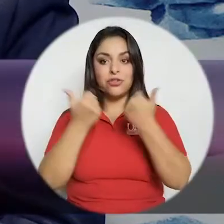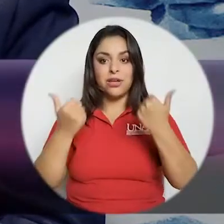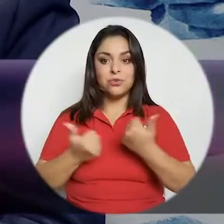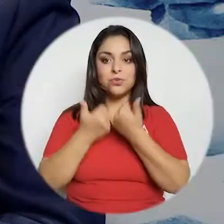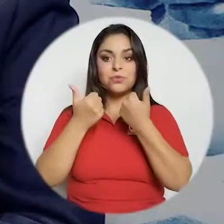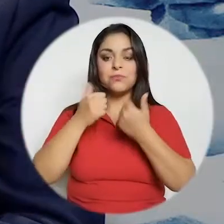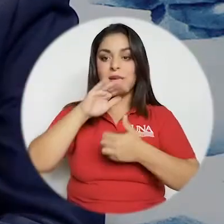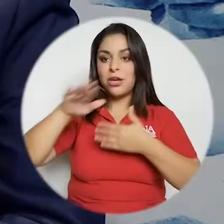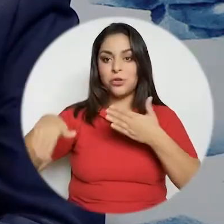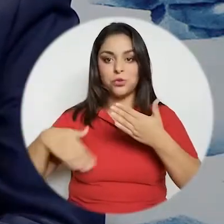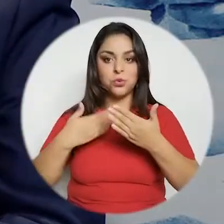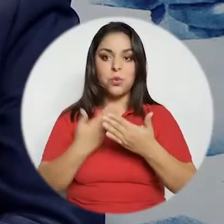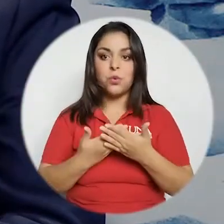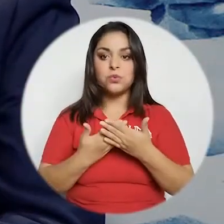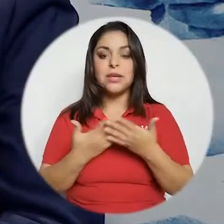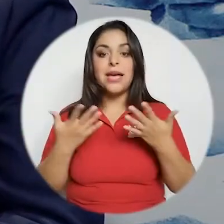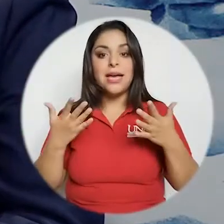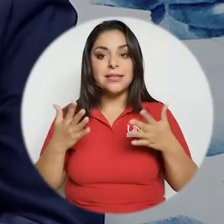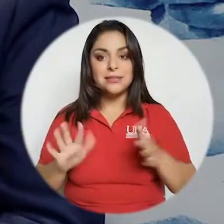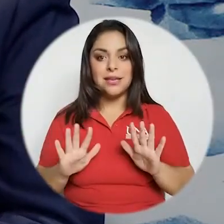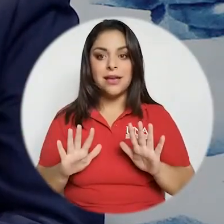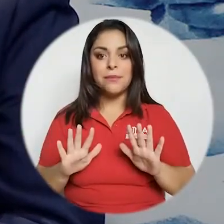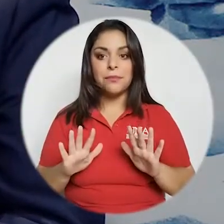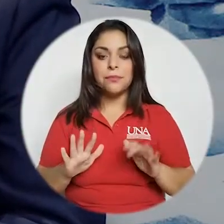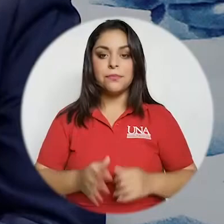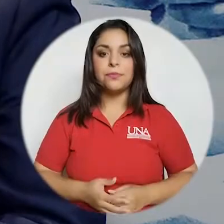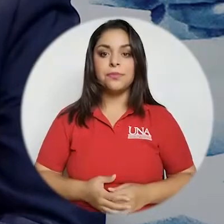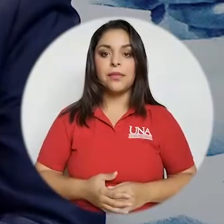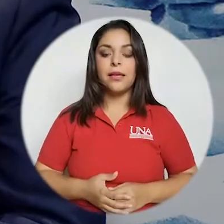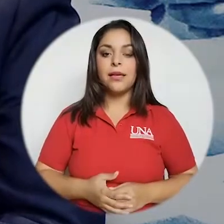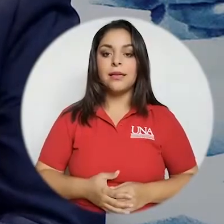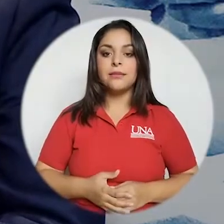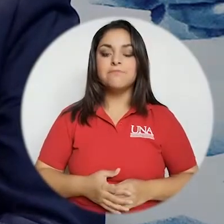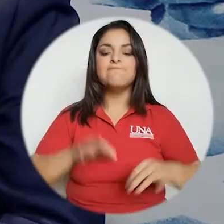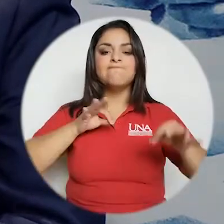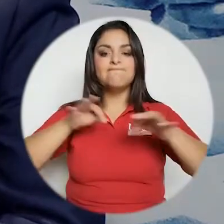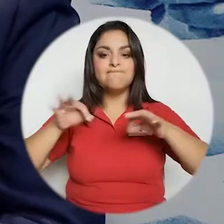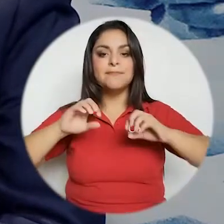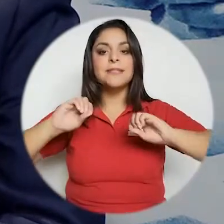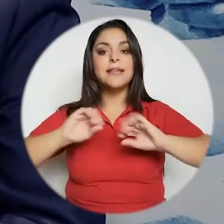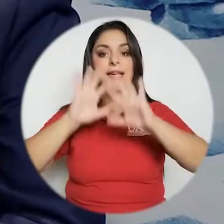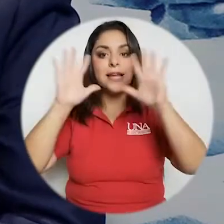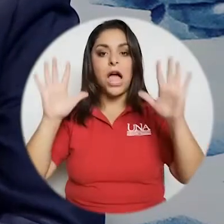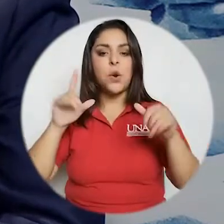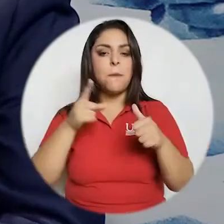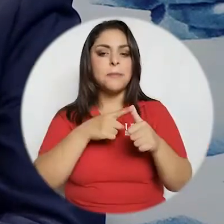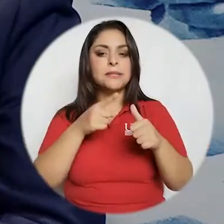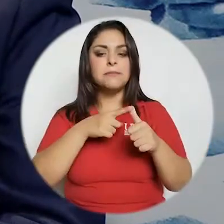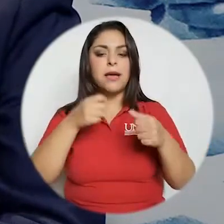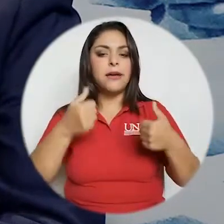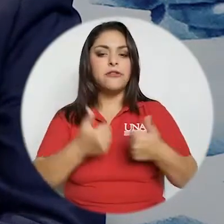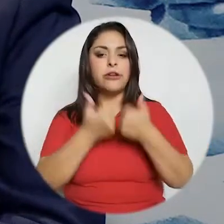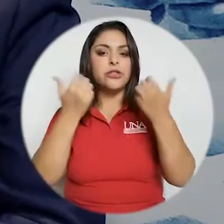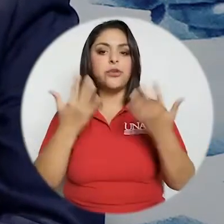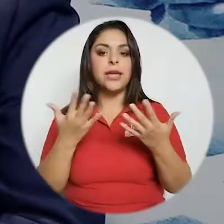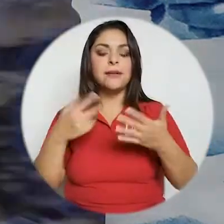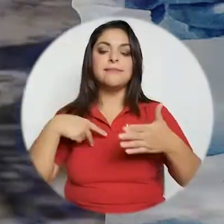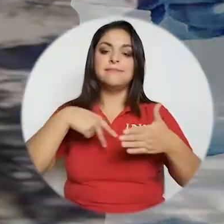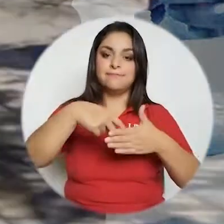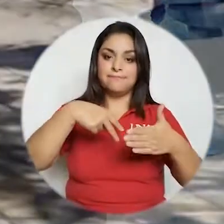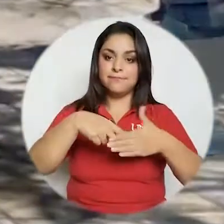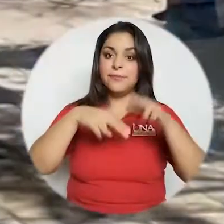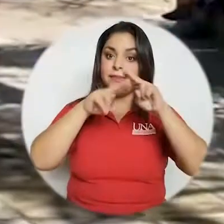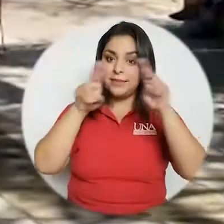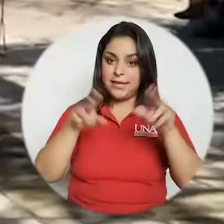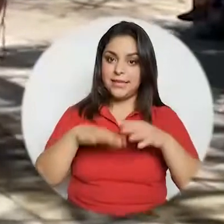retos para todas las instituciones ya hemos sido me parece que bastante claros en el principal reto que es la brecha